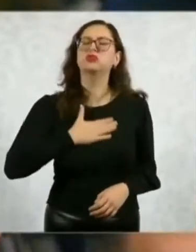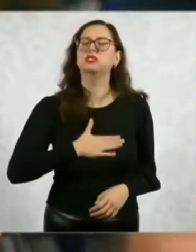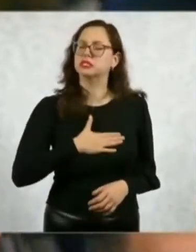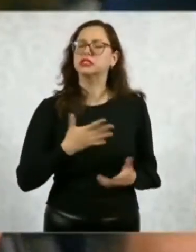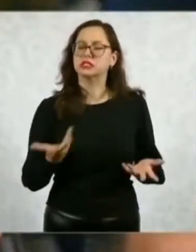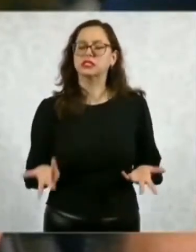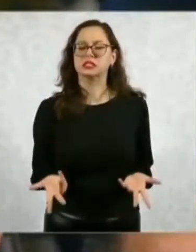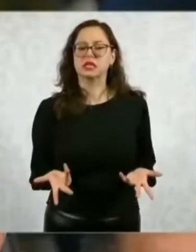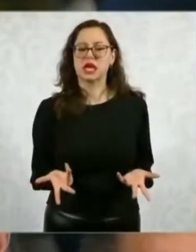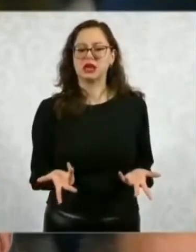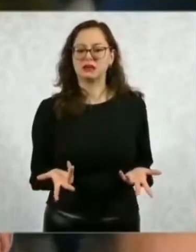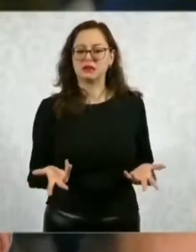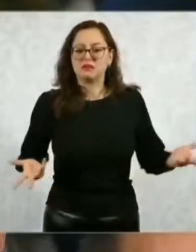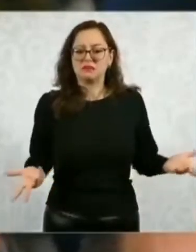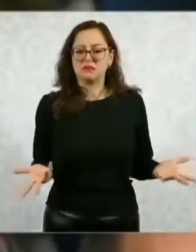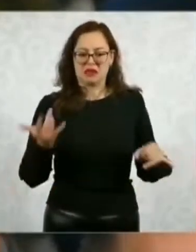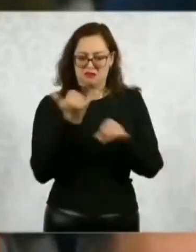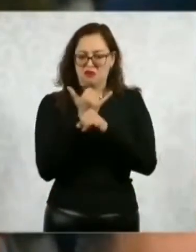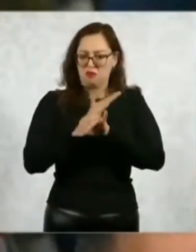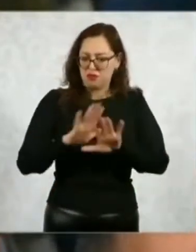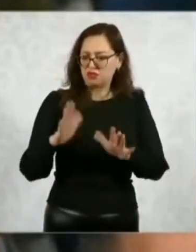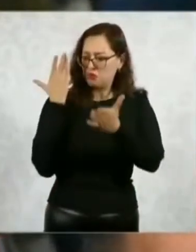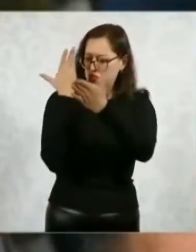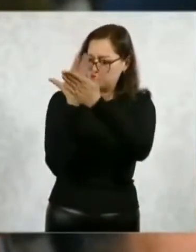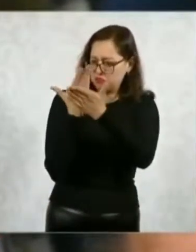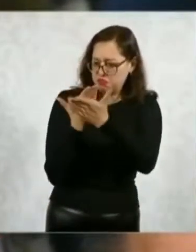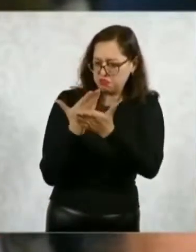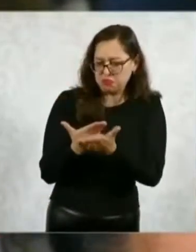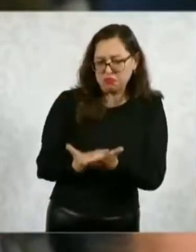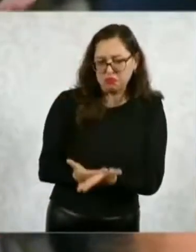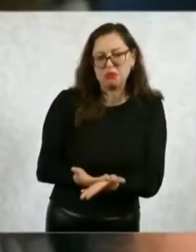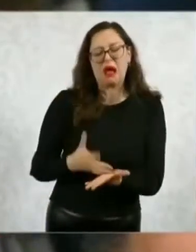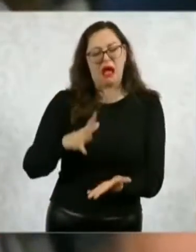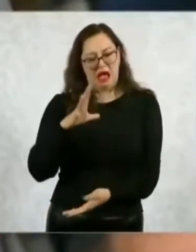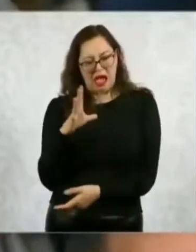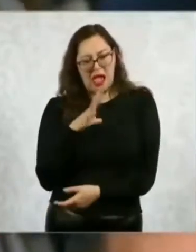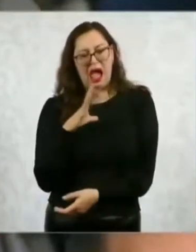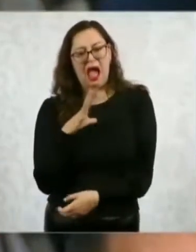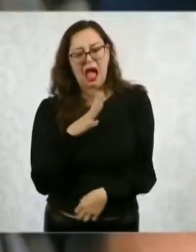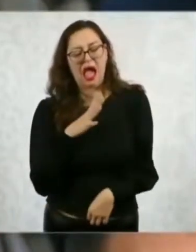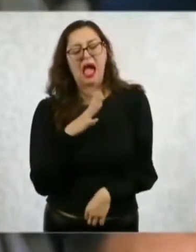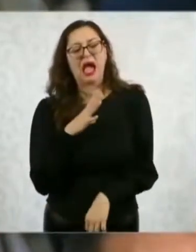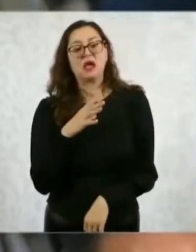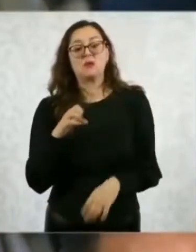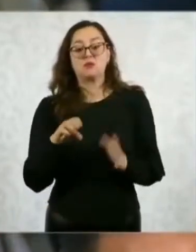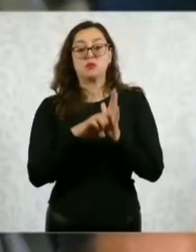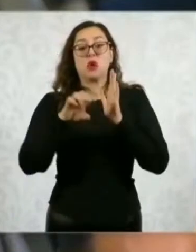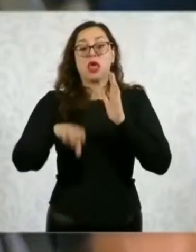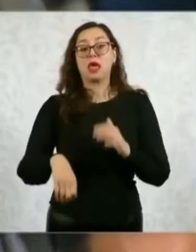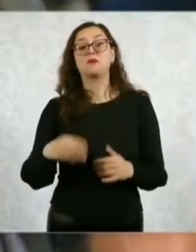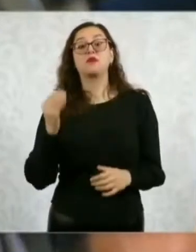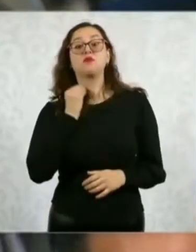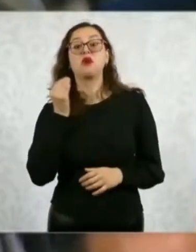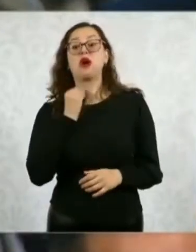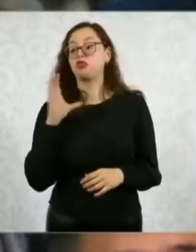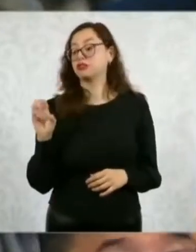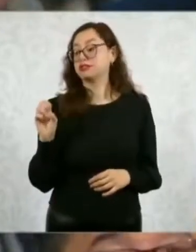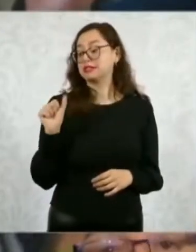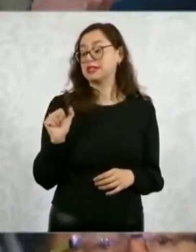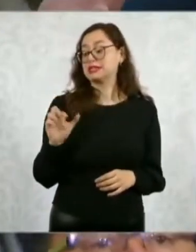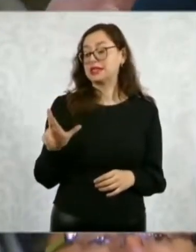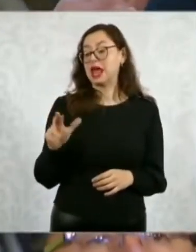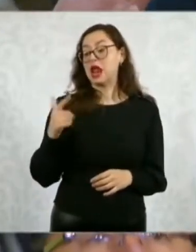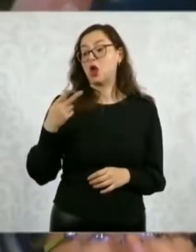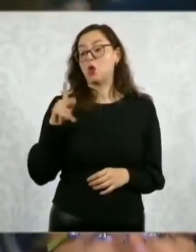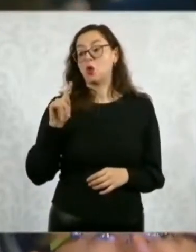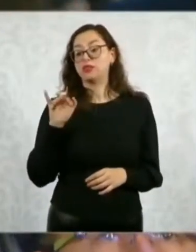información, por ejemplo, denuncias que ha hecho, sólo como ejemplo, el abogado César Gutiérrez Priego en relación